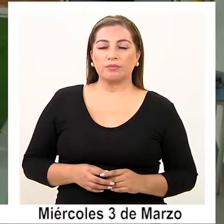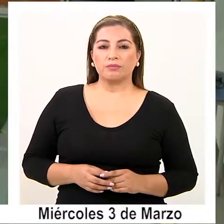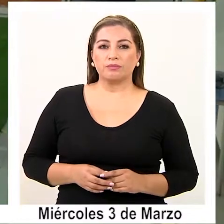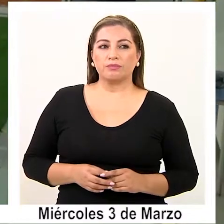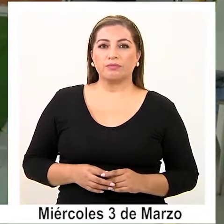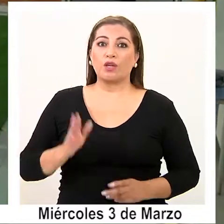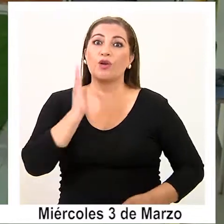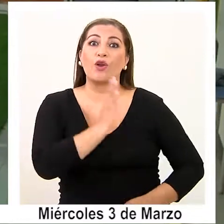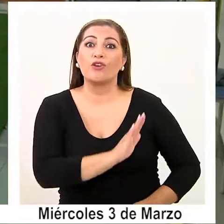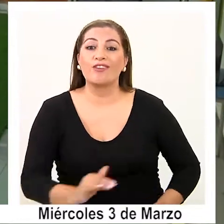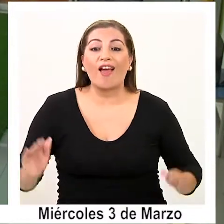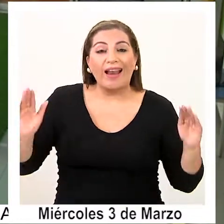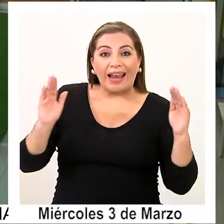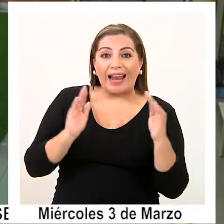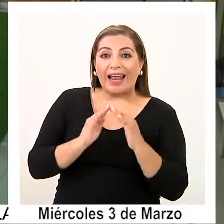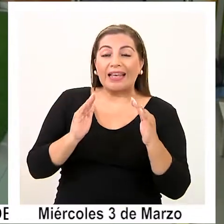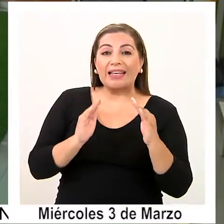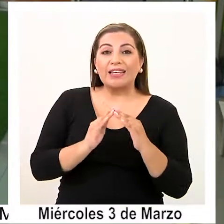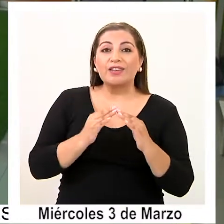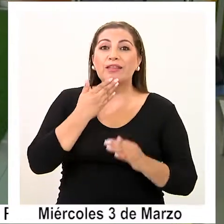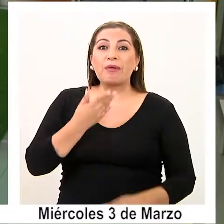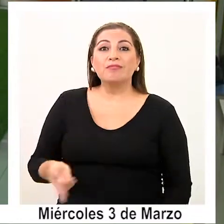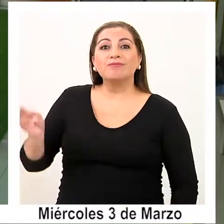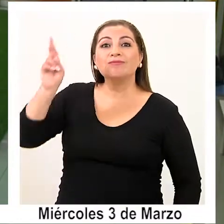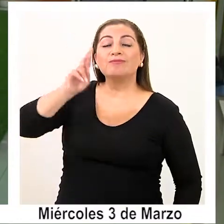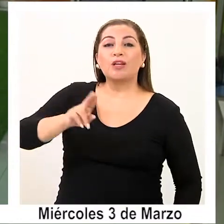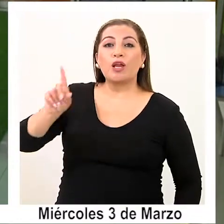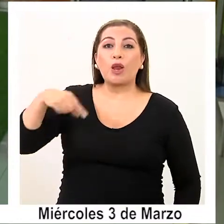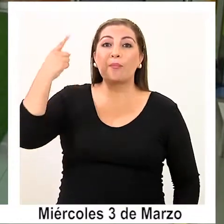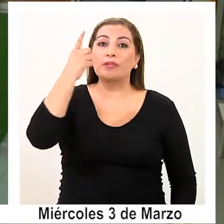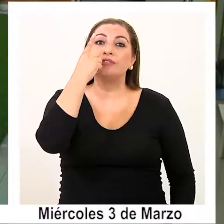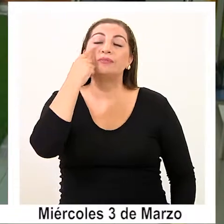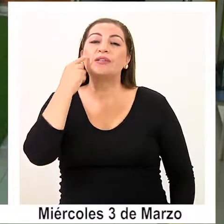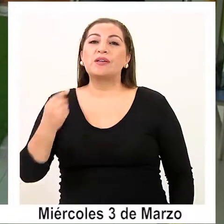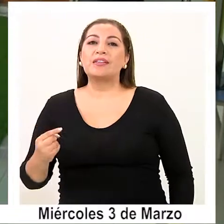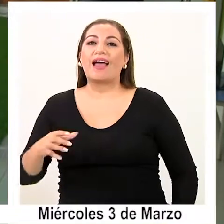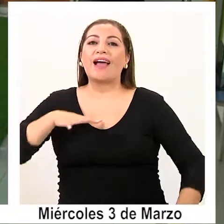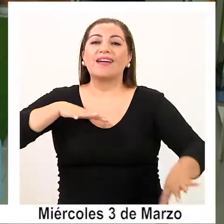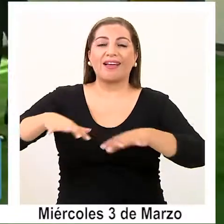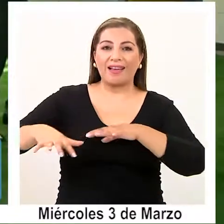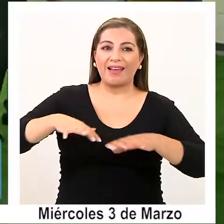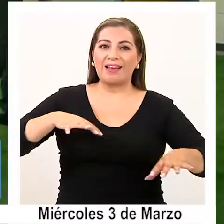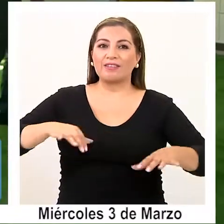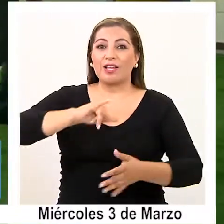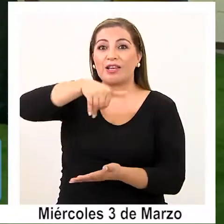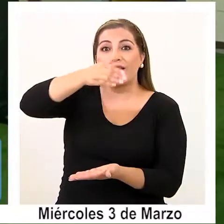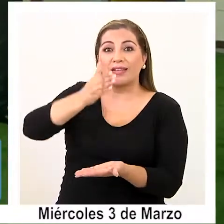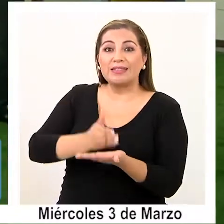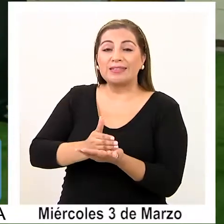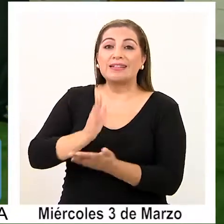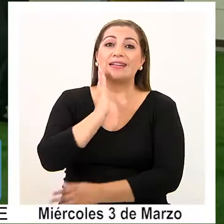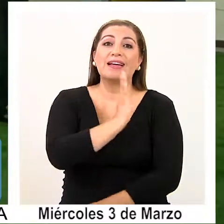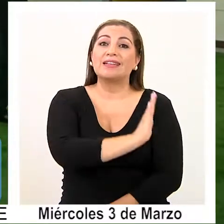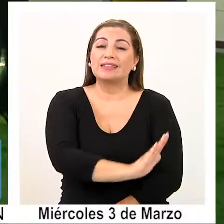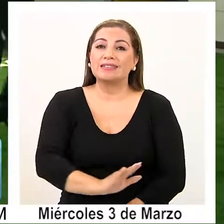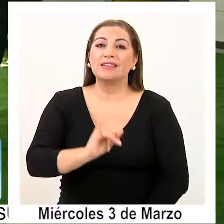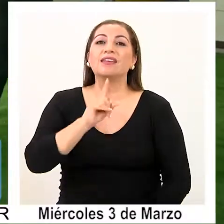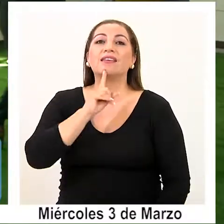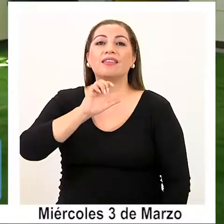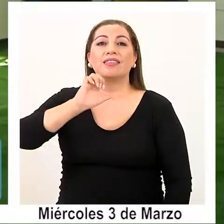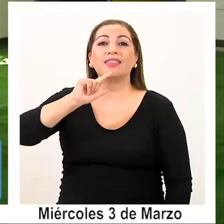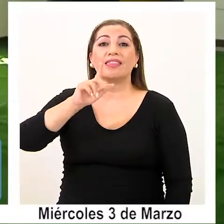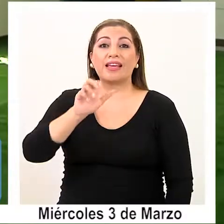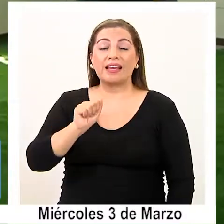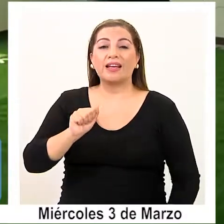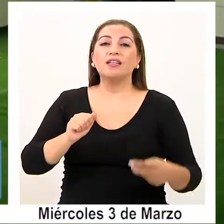Los más pequeños de la casa también retornarán durante los próximos días a sus actividades en los jardines infantiles de Integra y